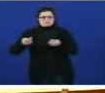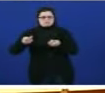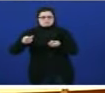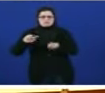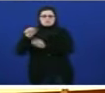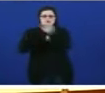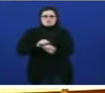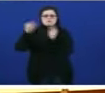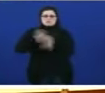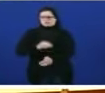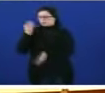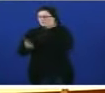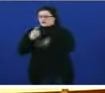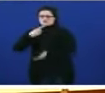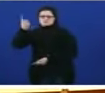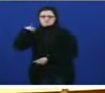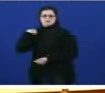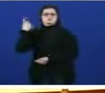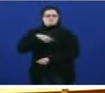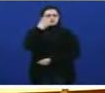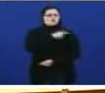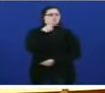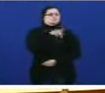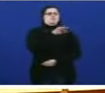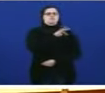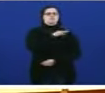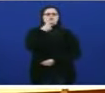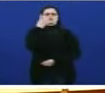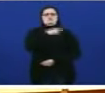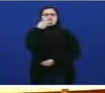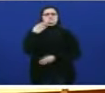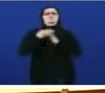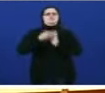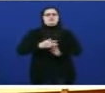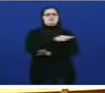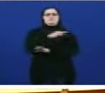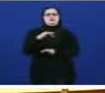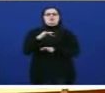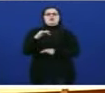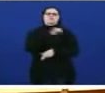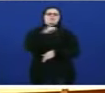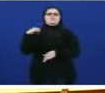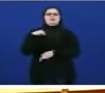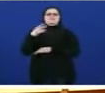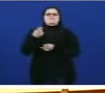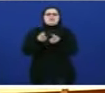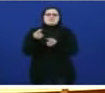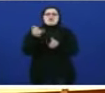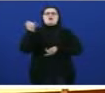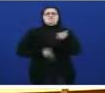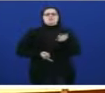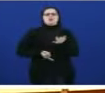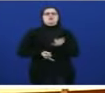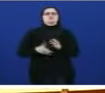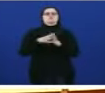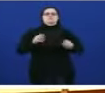longe que hai un ano comprometeu xa garantir a suficiencia e a autonomía financeira que Galiza precisa máis acabou por asinar un